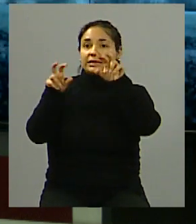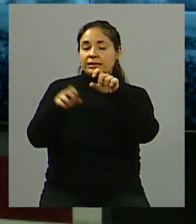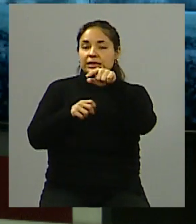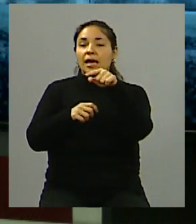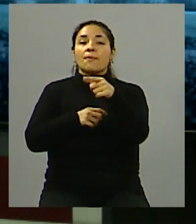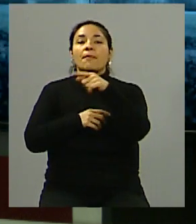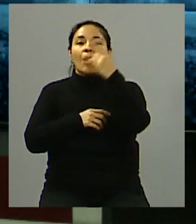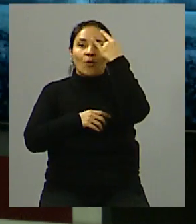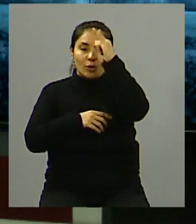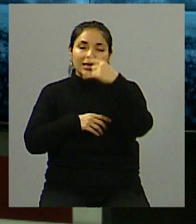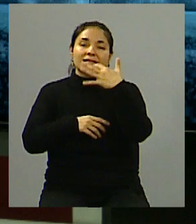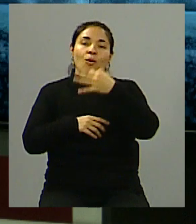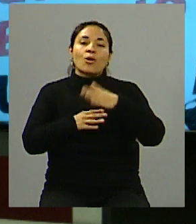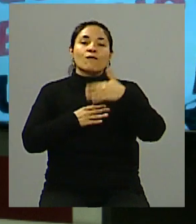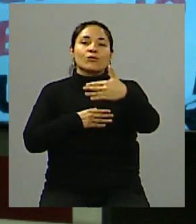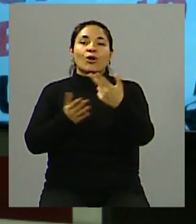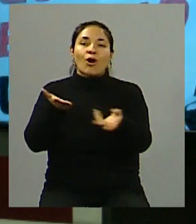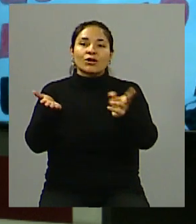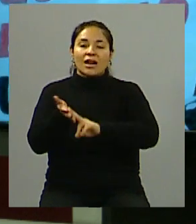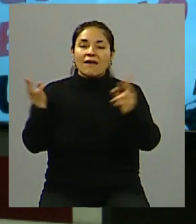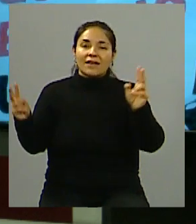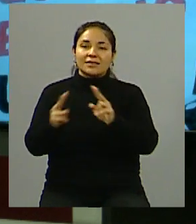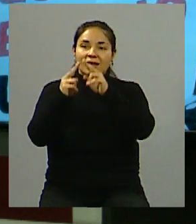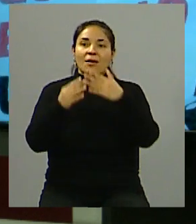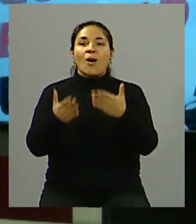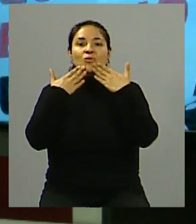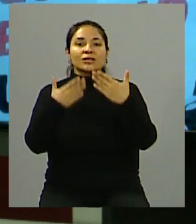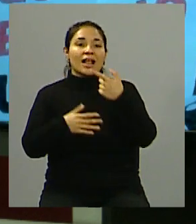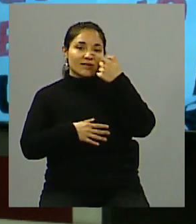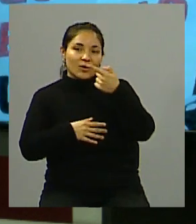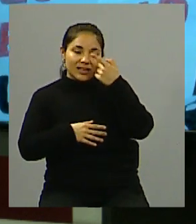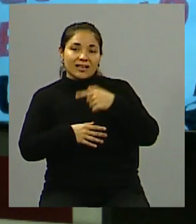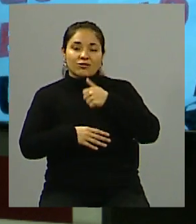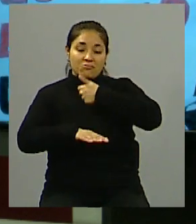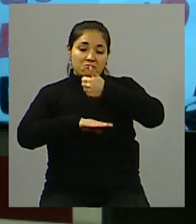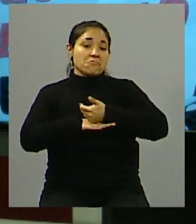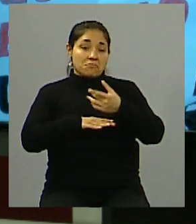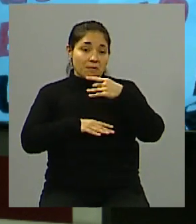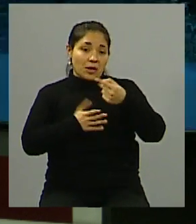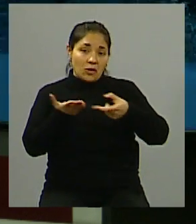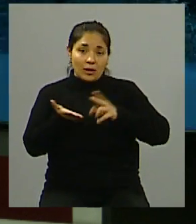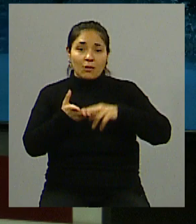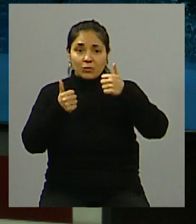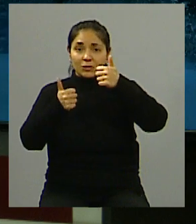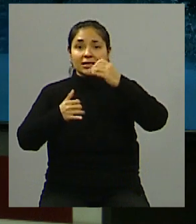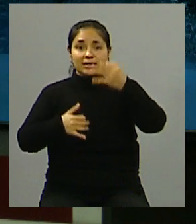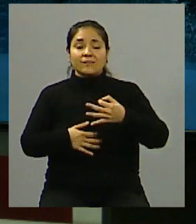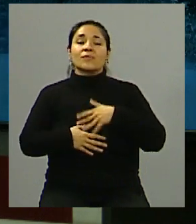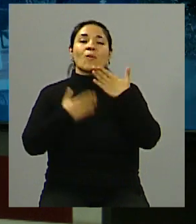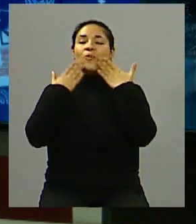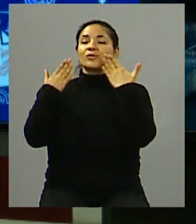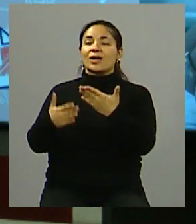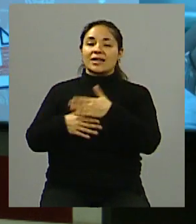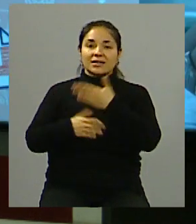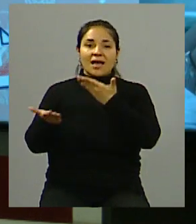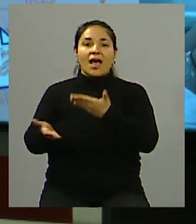ratito, seguramente volveremos a tomar contacto con vos. Muchísimas gracias, gracias por interesarse y estoy a la orden para cuando gusten. Así será, entonces, muchas gracias.